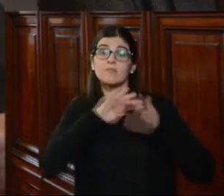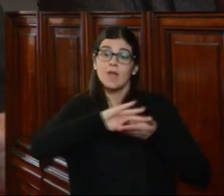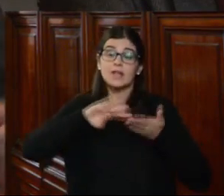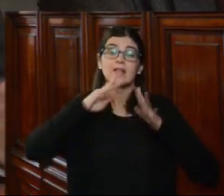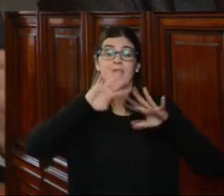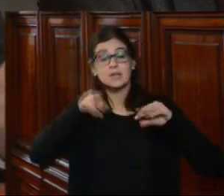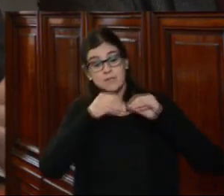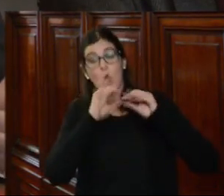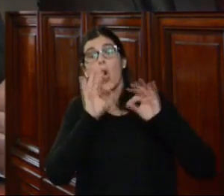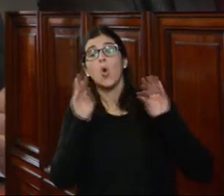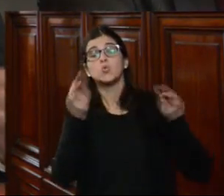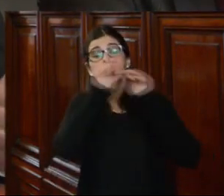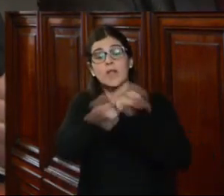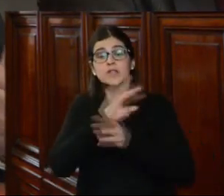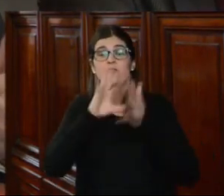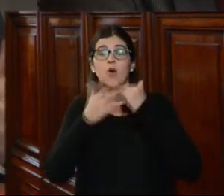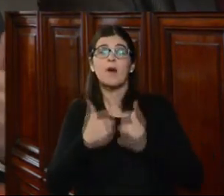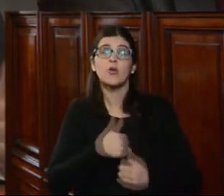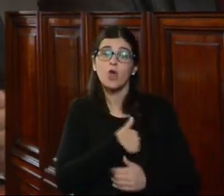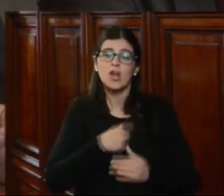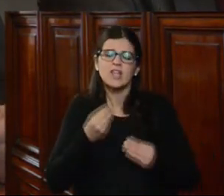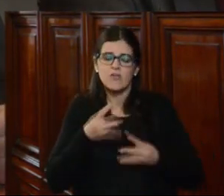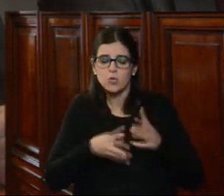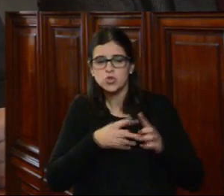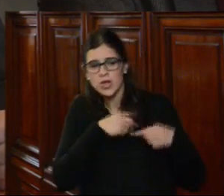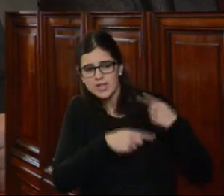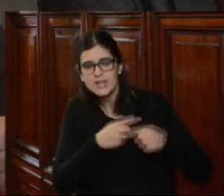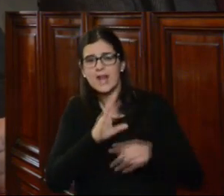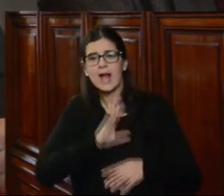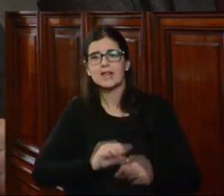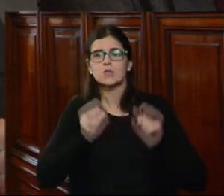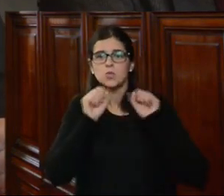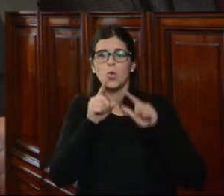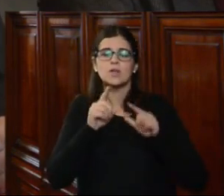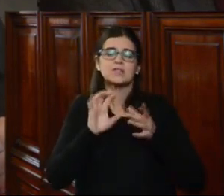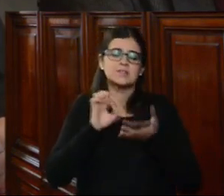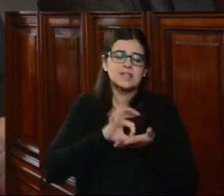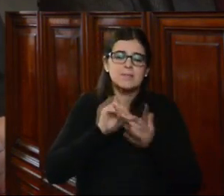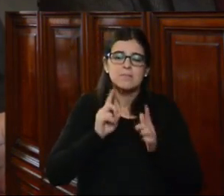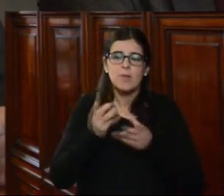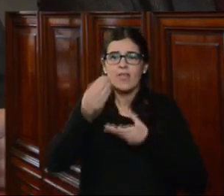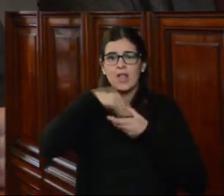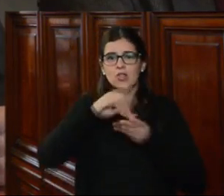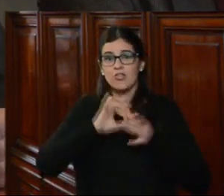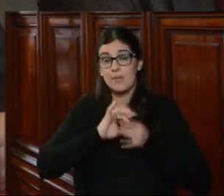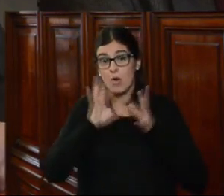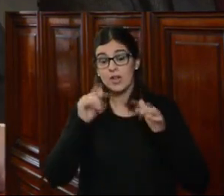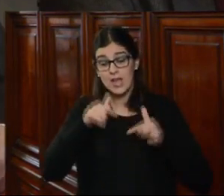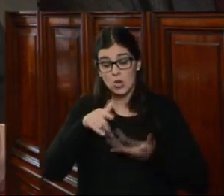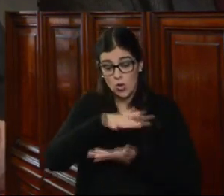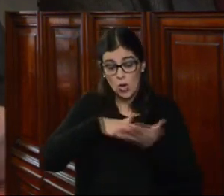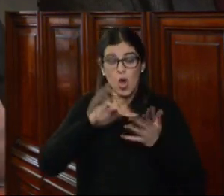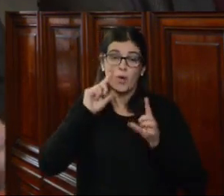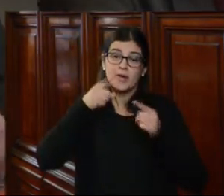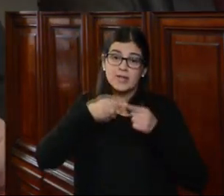superponerse o sustituirse a los roles y funciones tradicionales que caracterizan todo el sistema democrático, éstas se sitúan en una